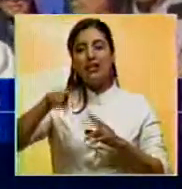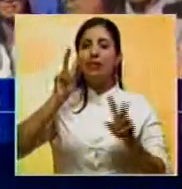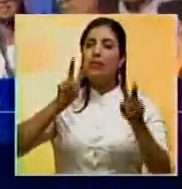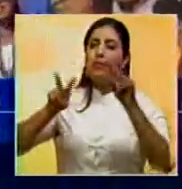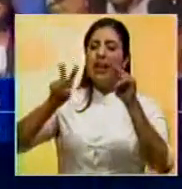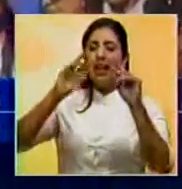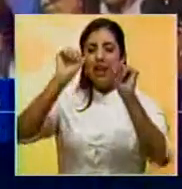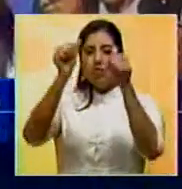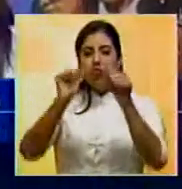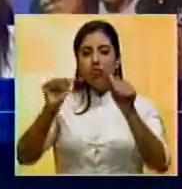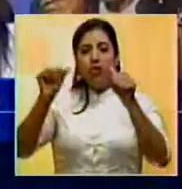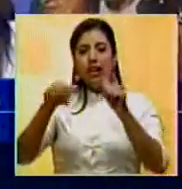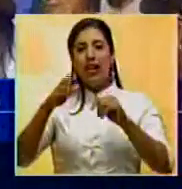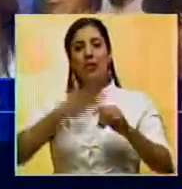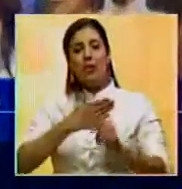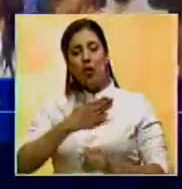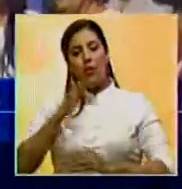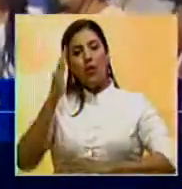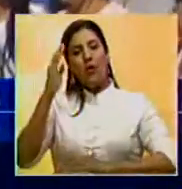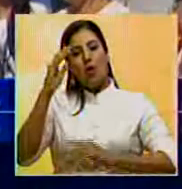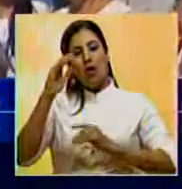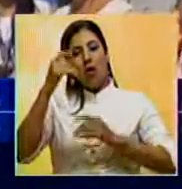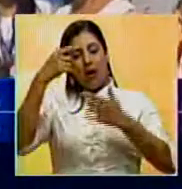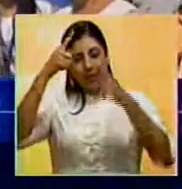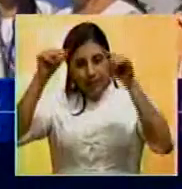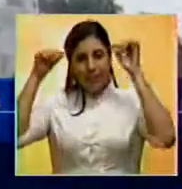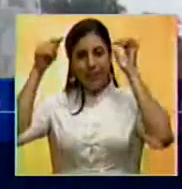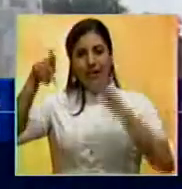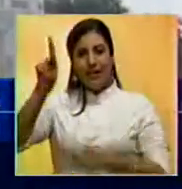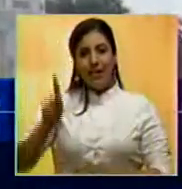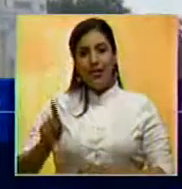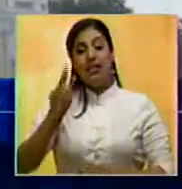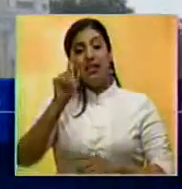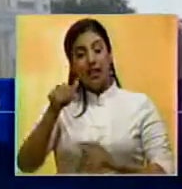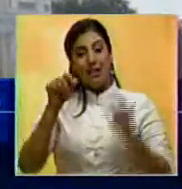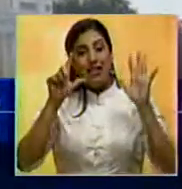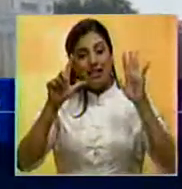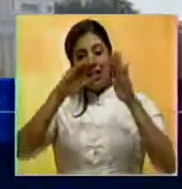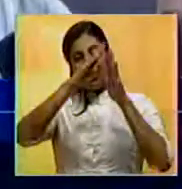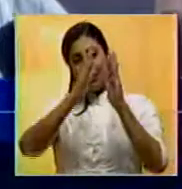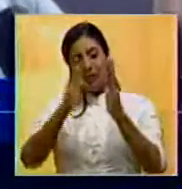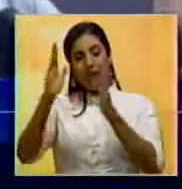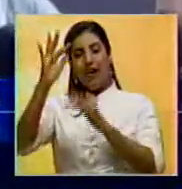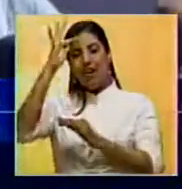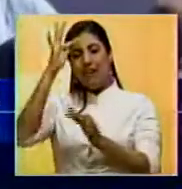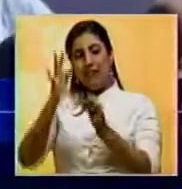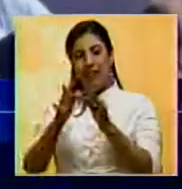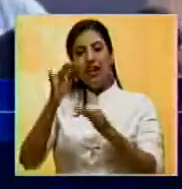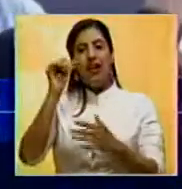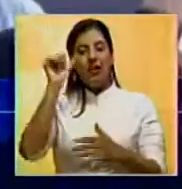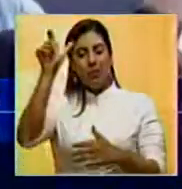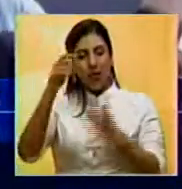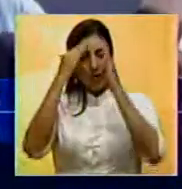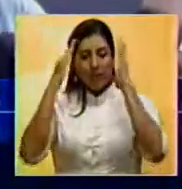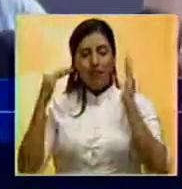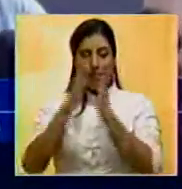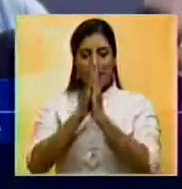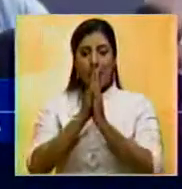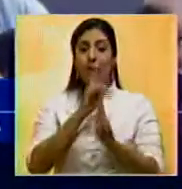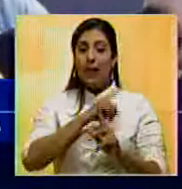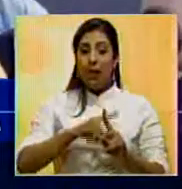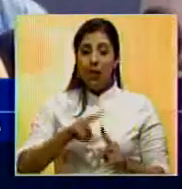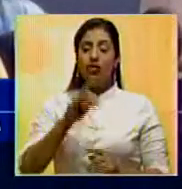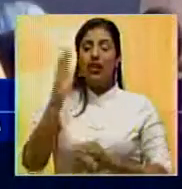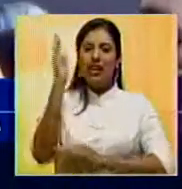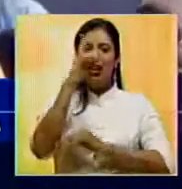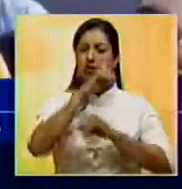observar esculturas alusivas a la imagen, así como también siete murales que demuestran la fe mariana. Vamos a continuar los trabajos no solamente en la